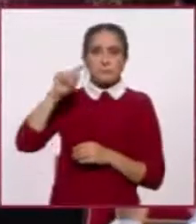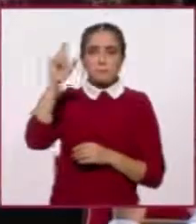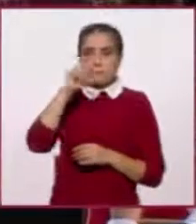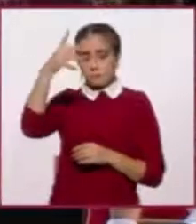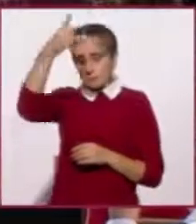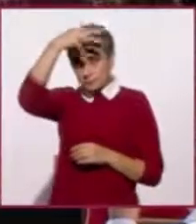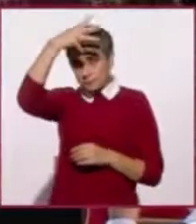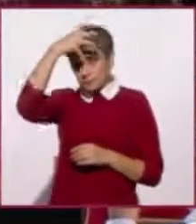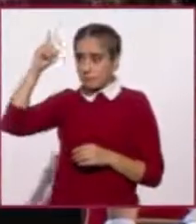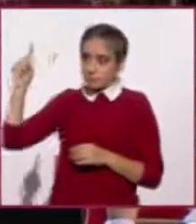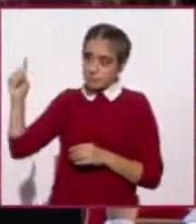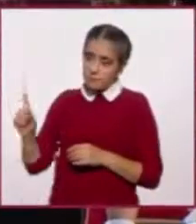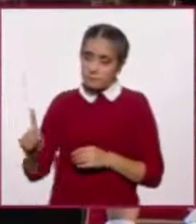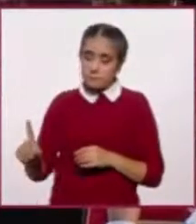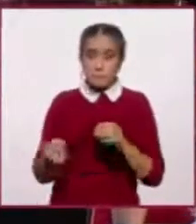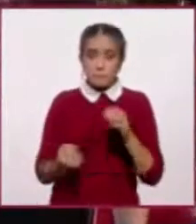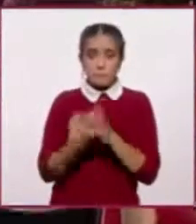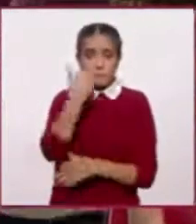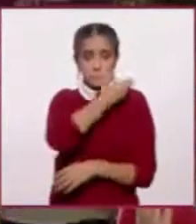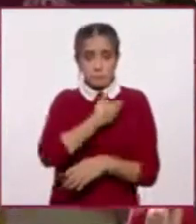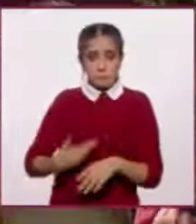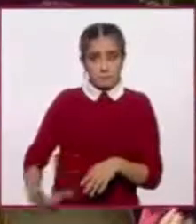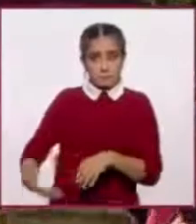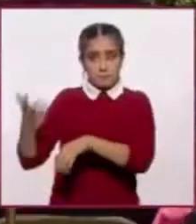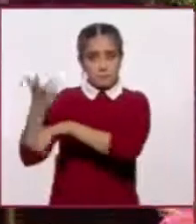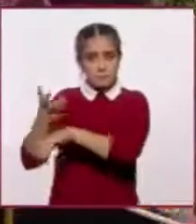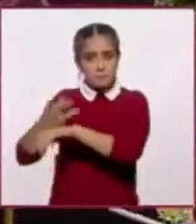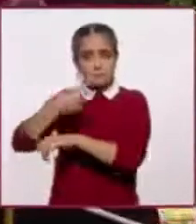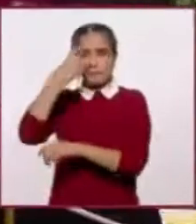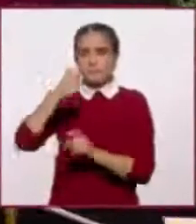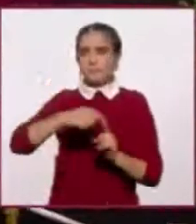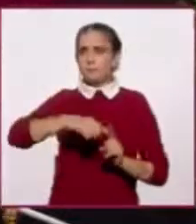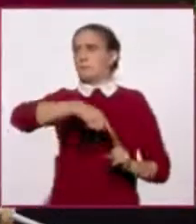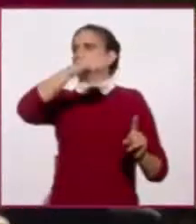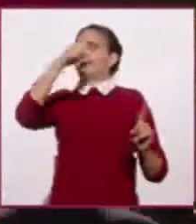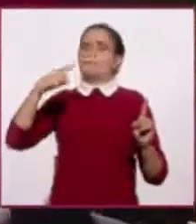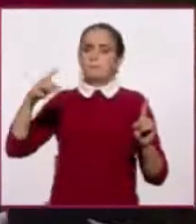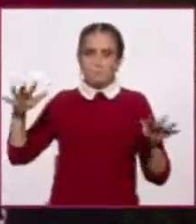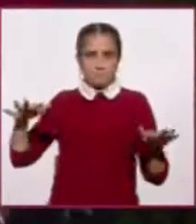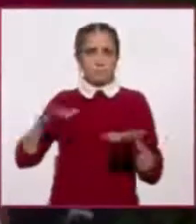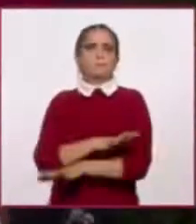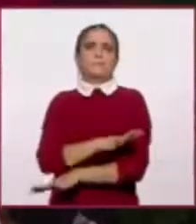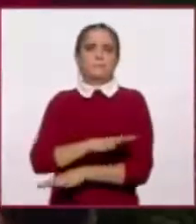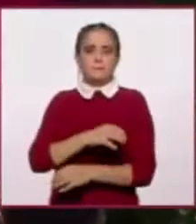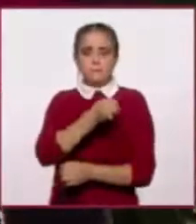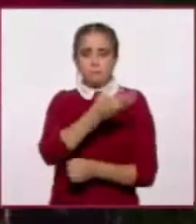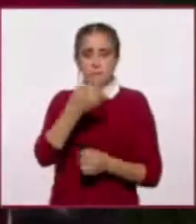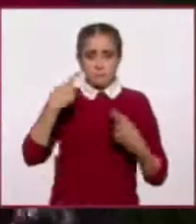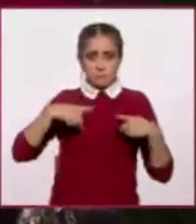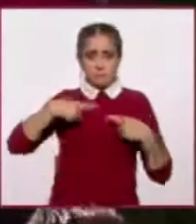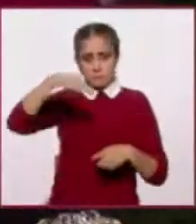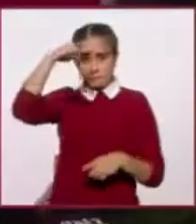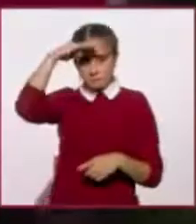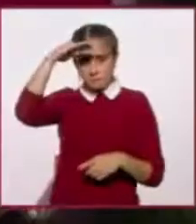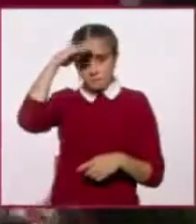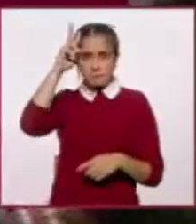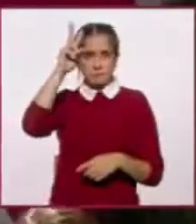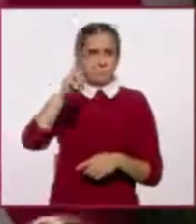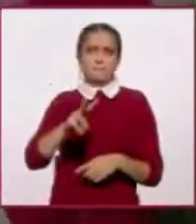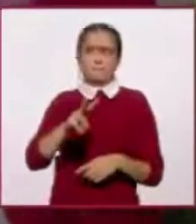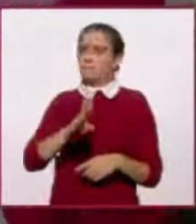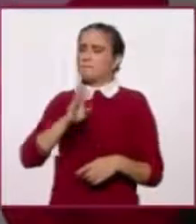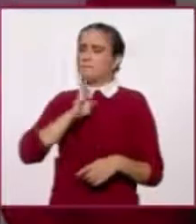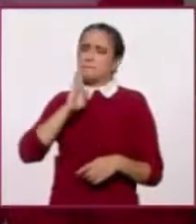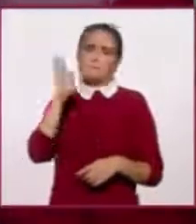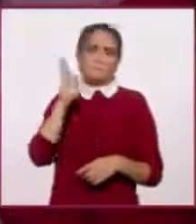Donald Trump a la presidencia, y este, de 11% de la gente que pensaba que era muy mala o mala,